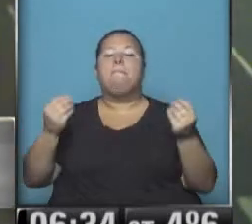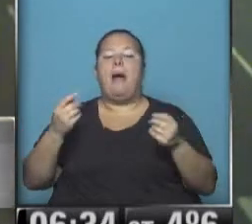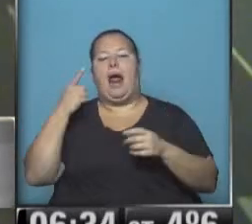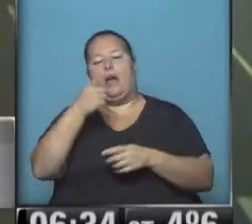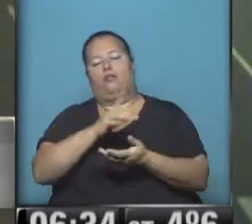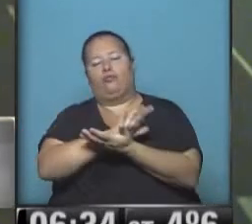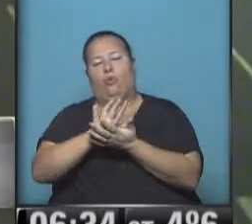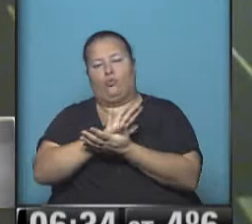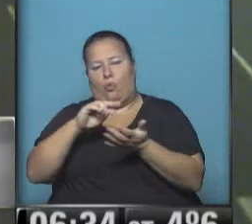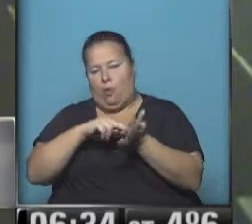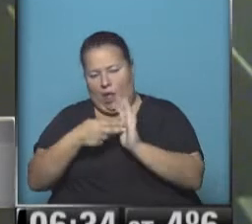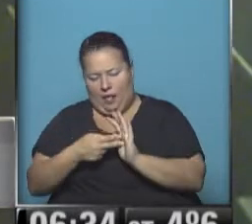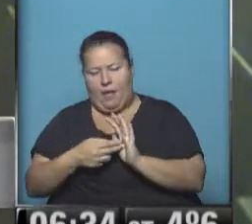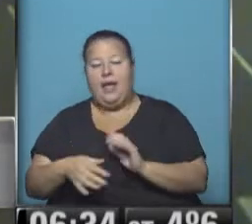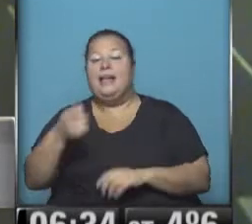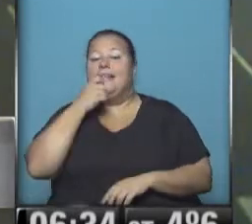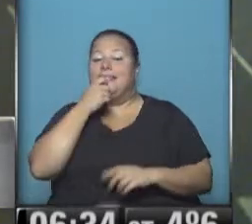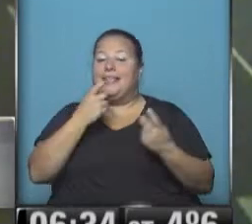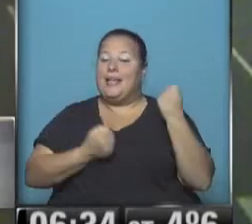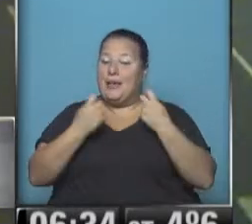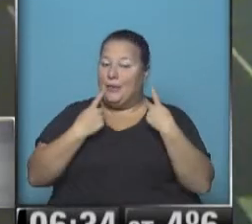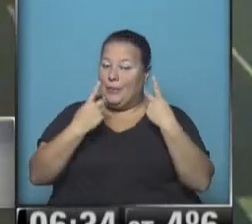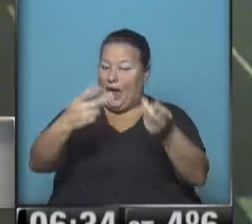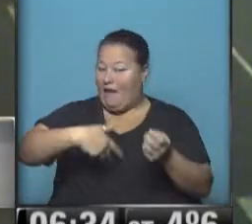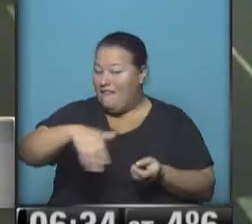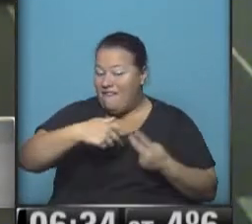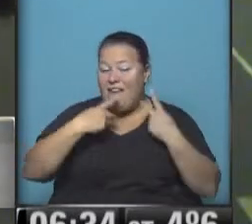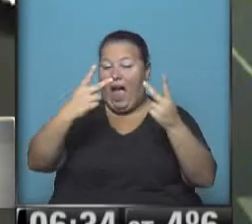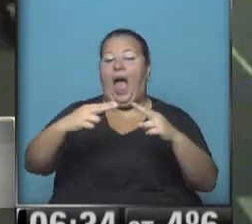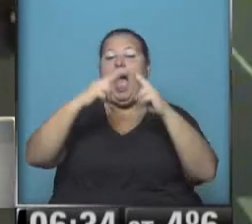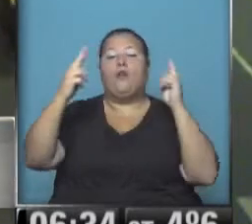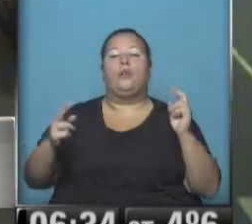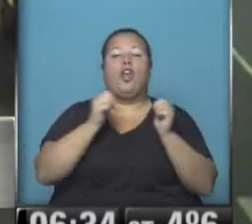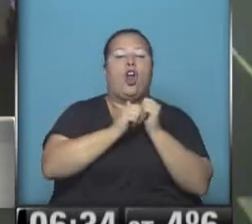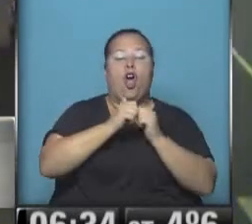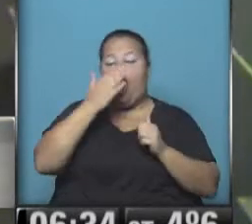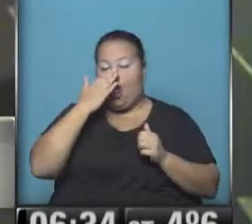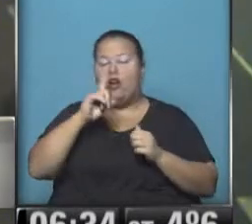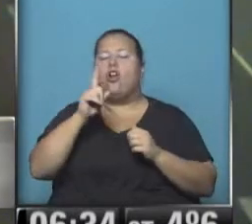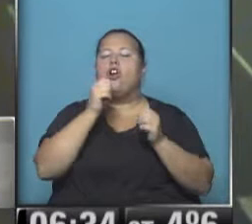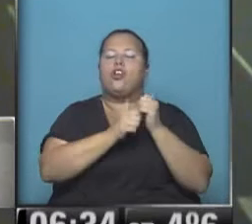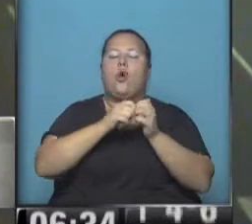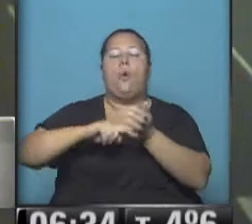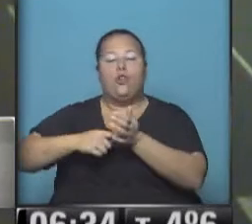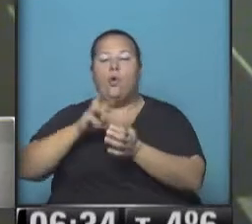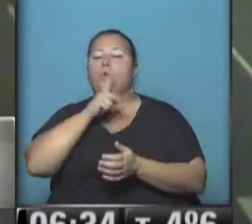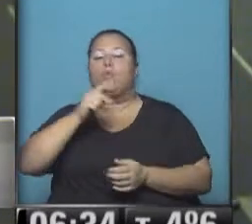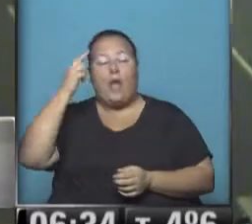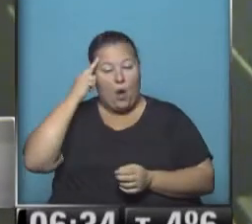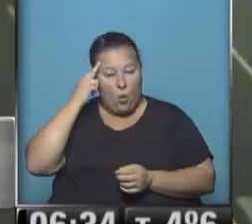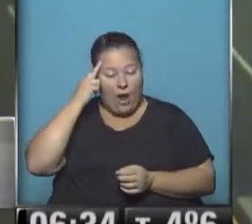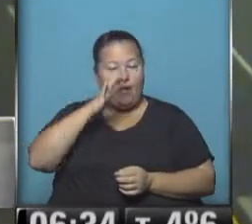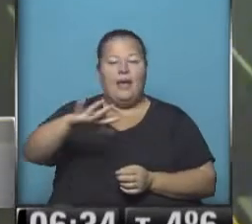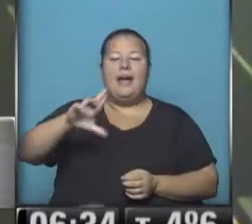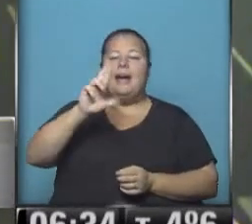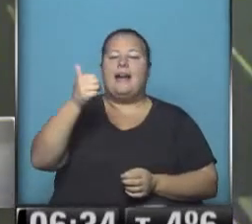cualquier tipo de inconvenientes. Así que si van a viajar en los próximos minutos por la autopista Rosario-Buenos Aires, ruta 9, a la